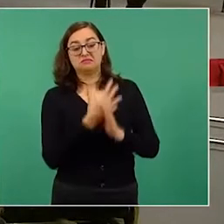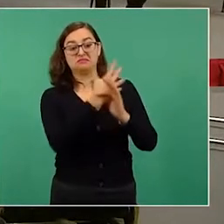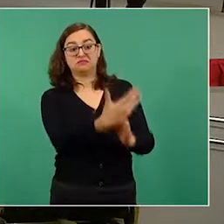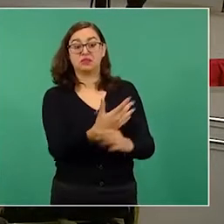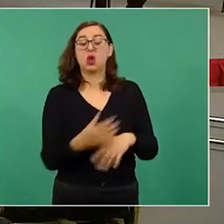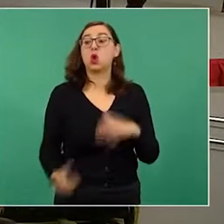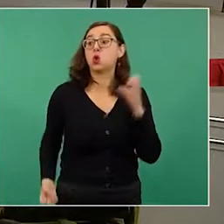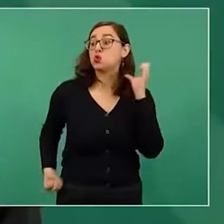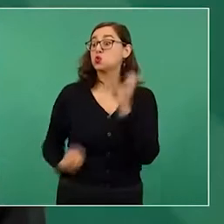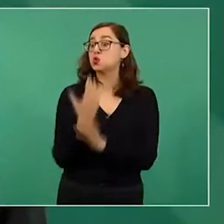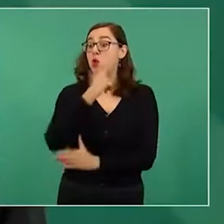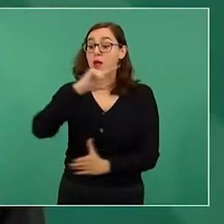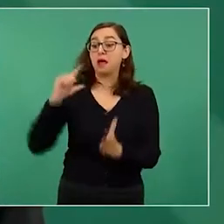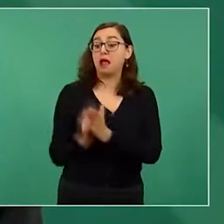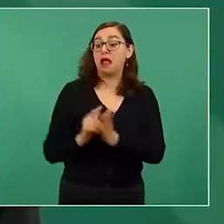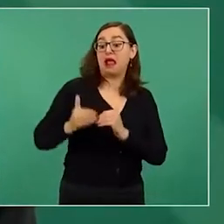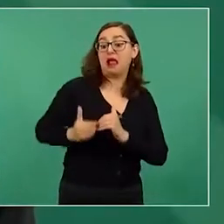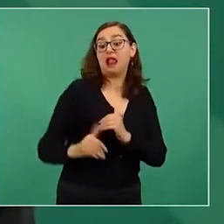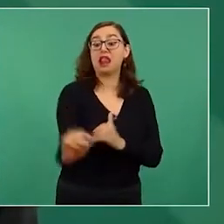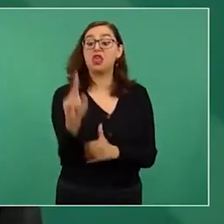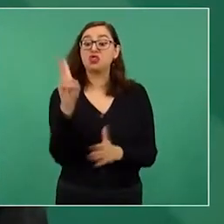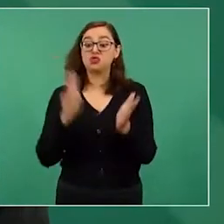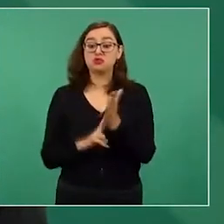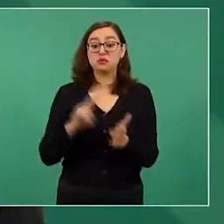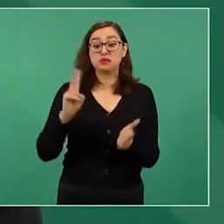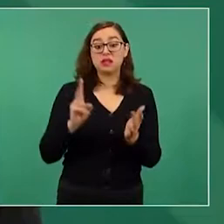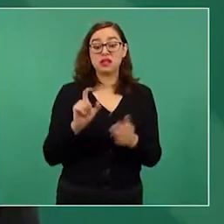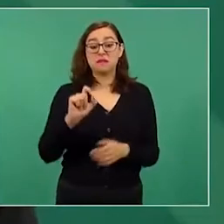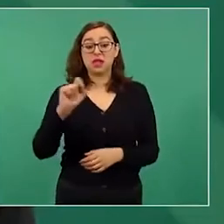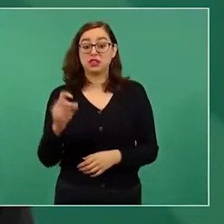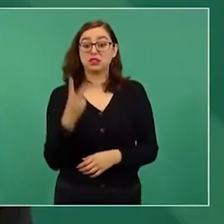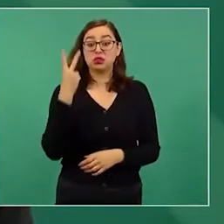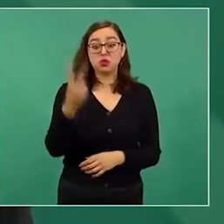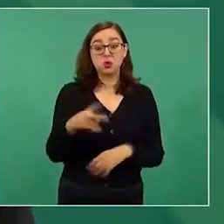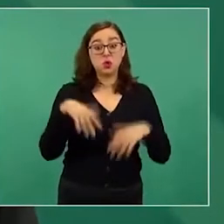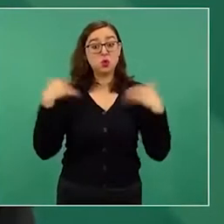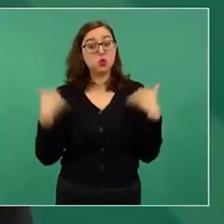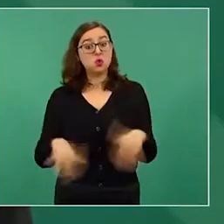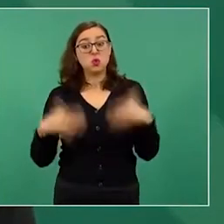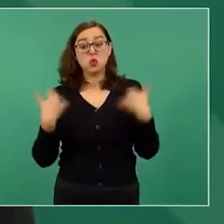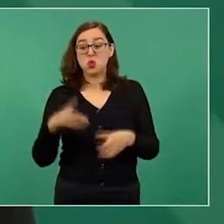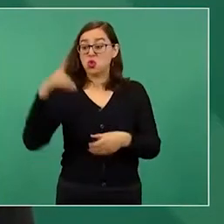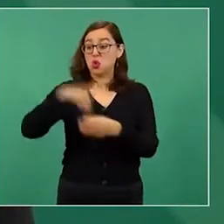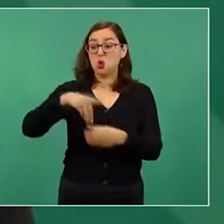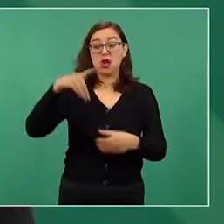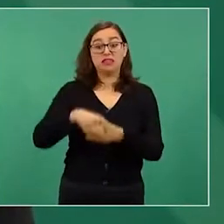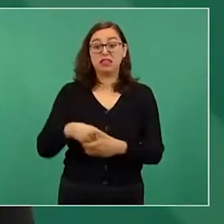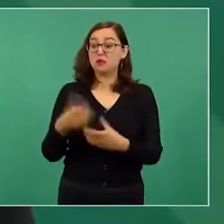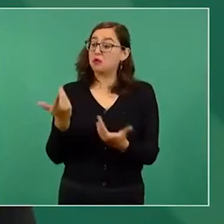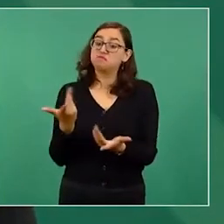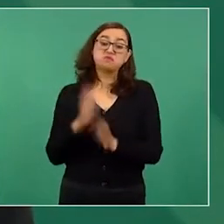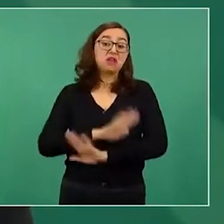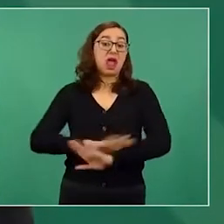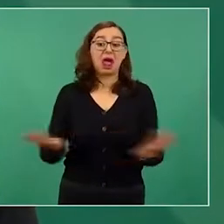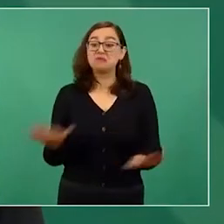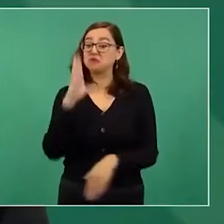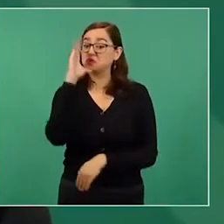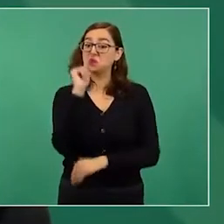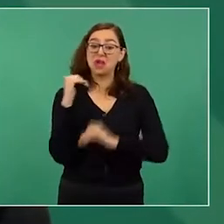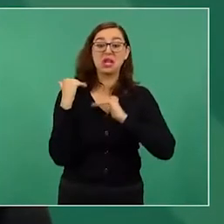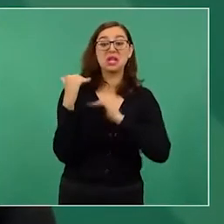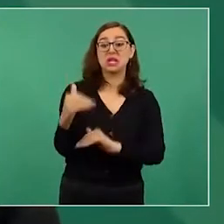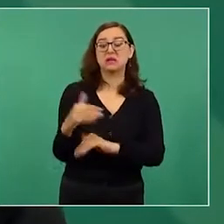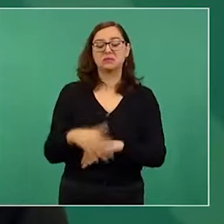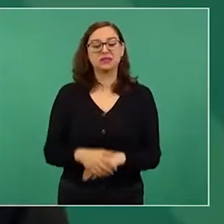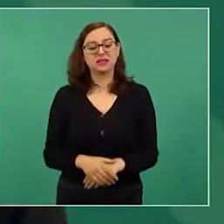miscelánea fiscal para 2022 planea la imposición de topes a donaciones de ONG. Por su parte,